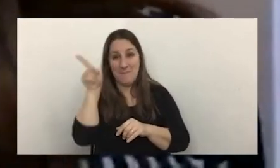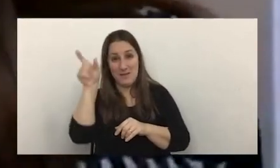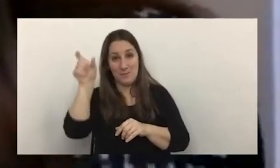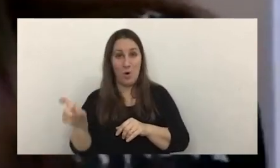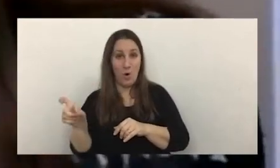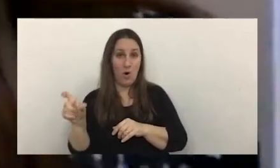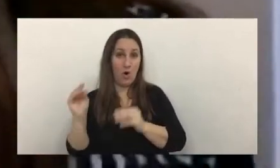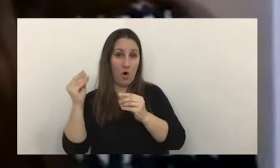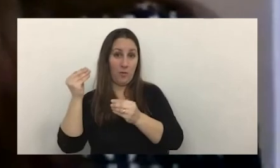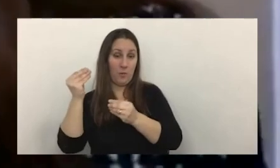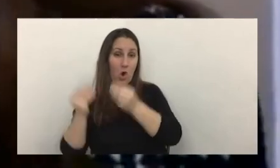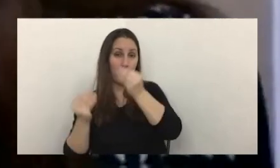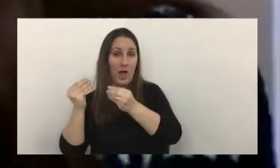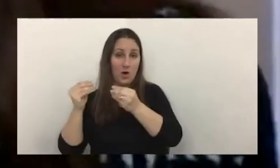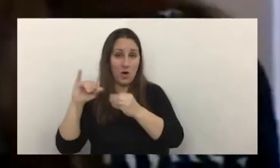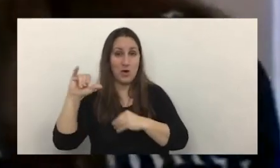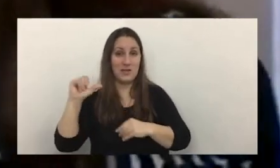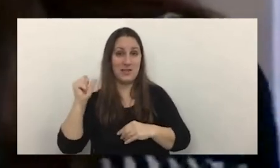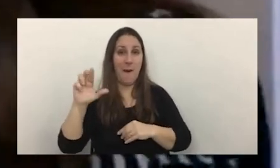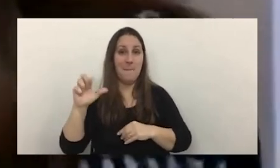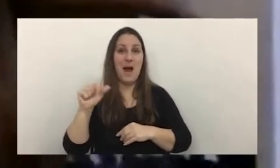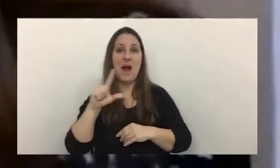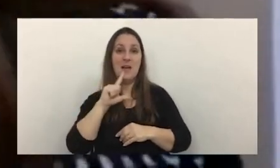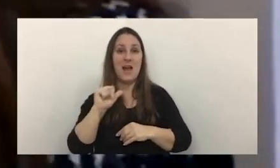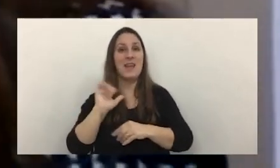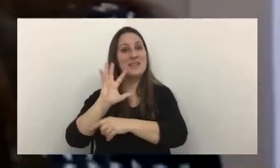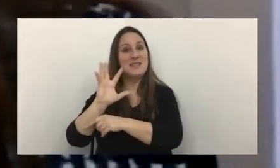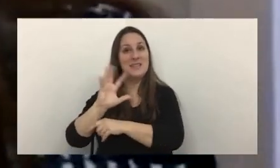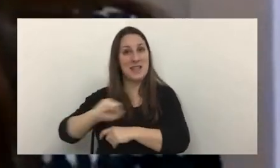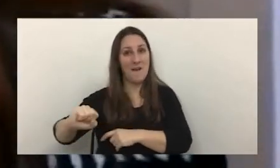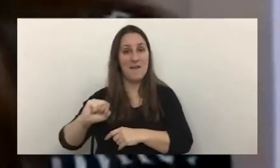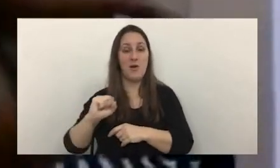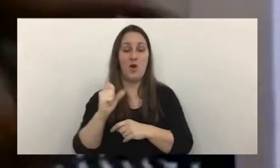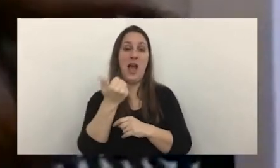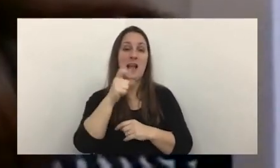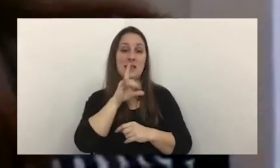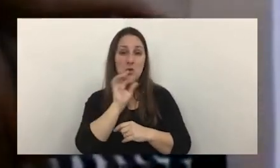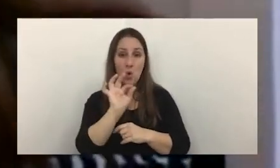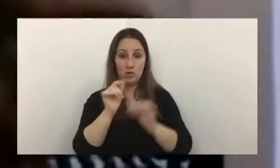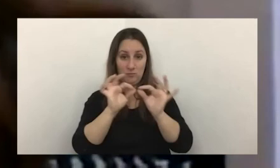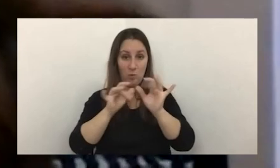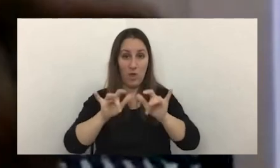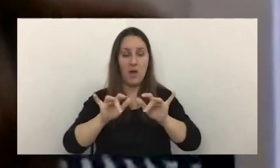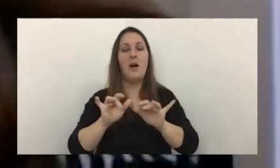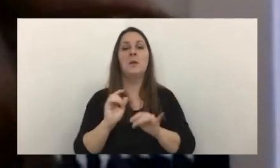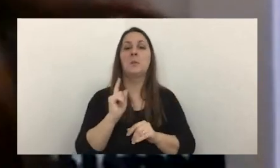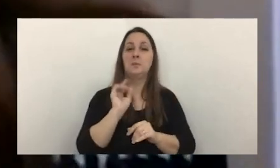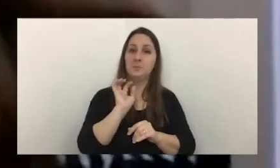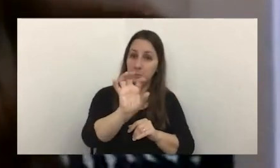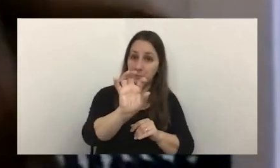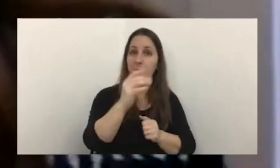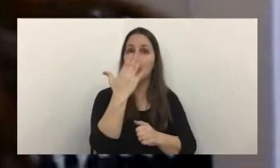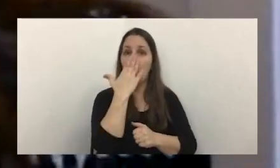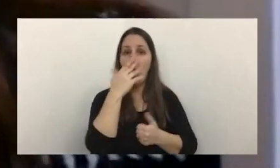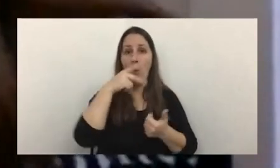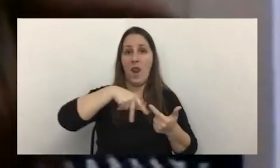contador Zapata que hacen estafas con criptoactivos a nivel provincial tanto Córdoba